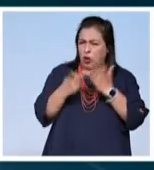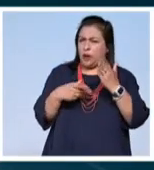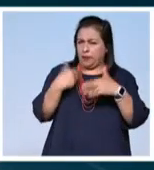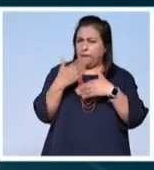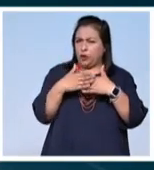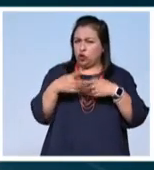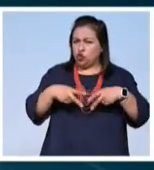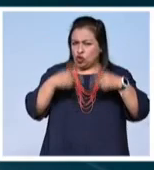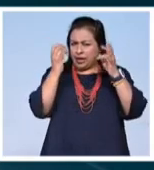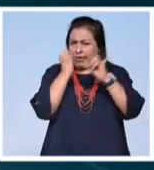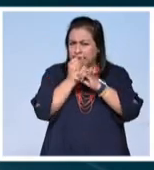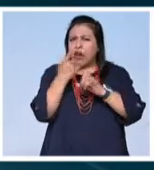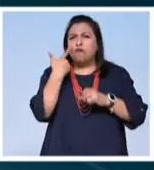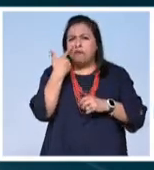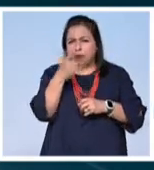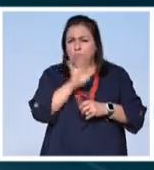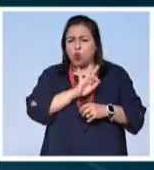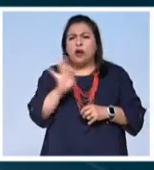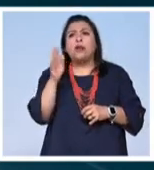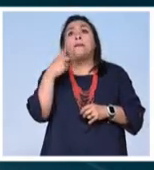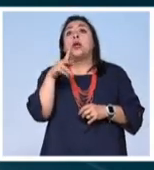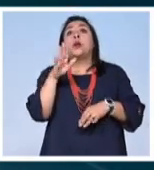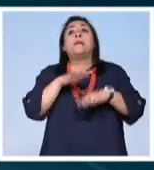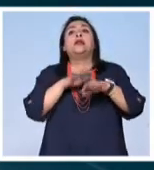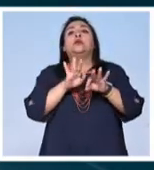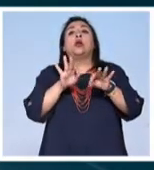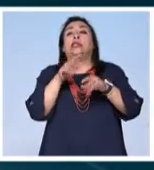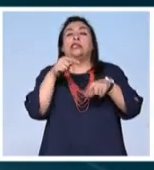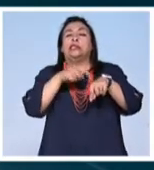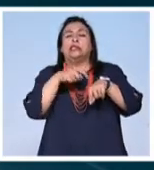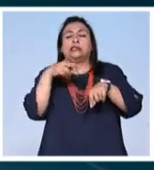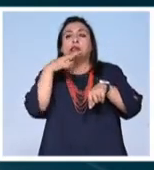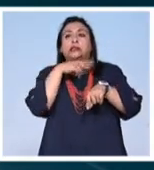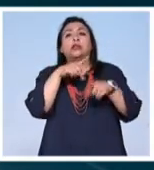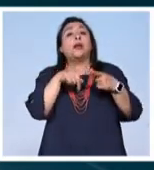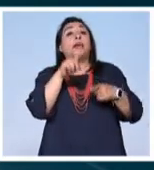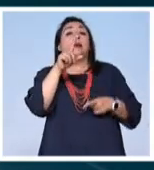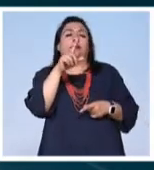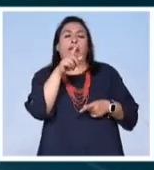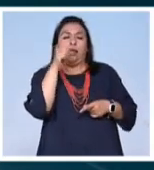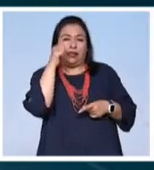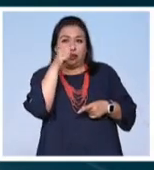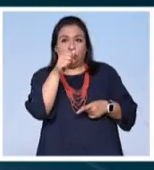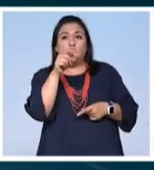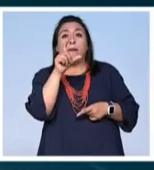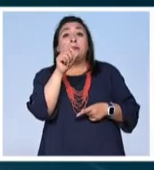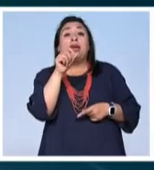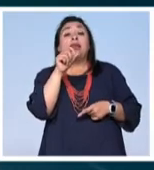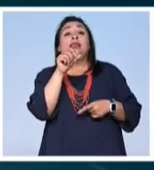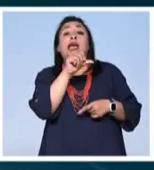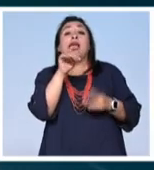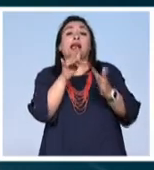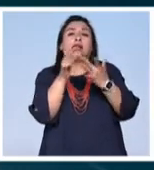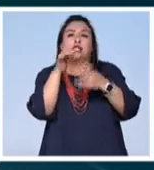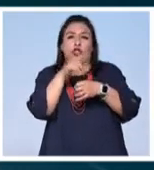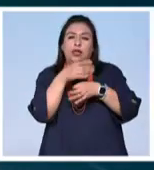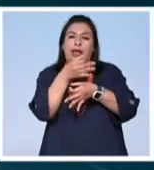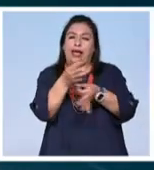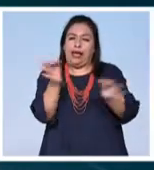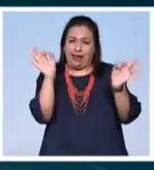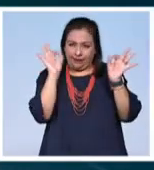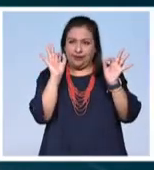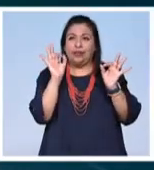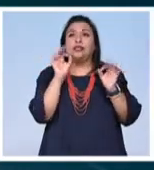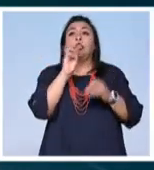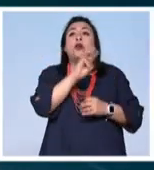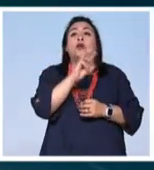pronto en línea, pero ¿qué más destacaría a ustedes? Porque ya se nos acaba el tiempo. Sí, el 20, que estén muy atentos a nuestras redes sociales, voy a hacer el anuncio www